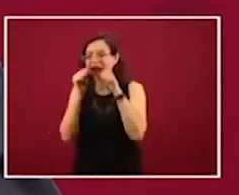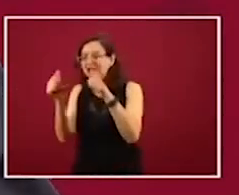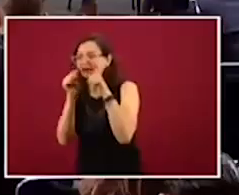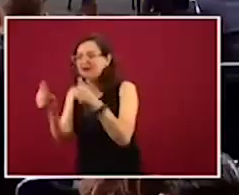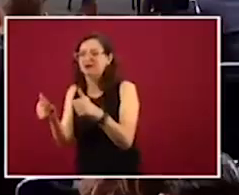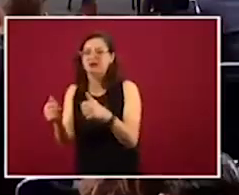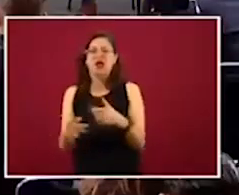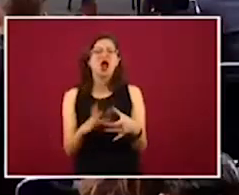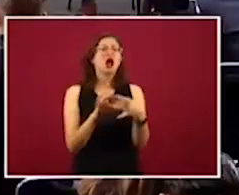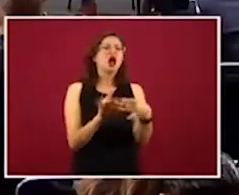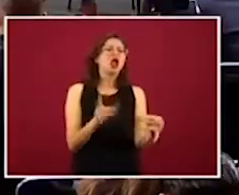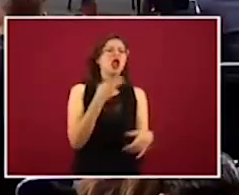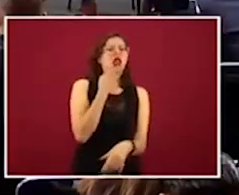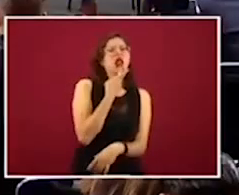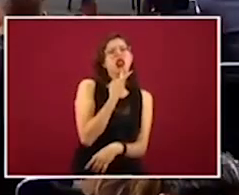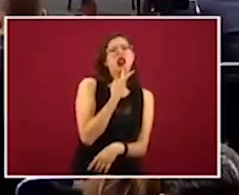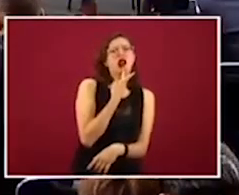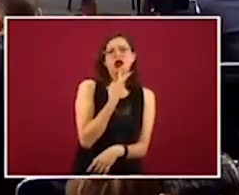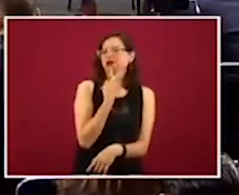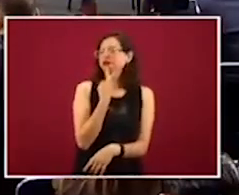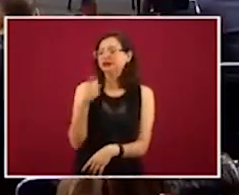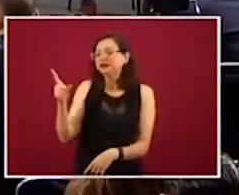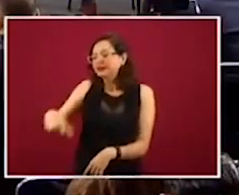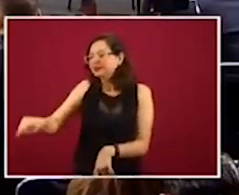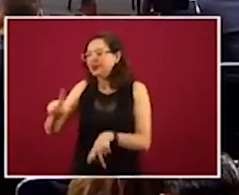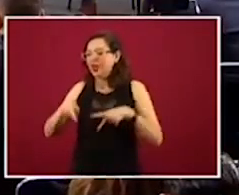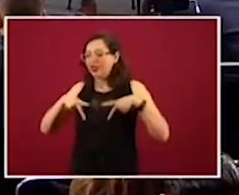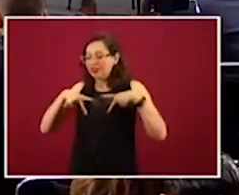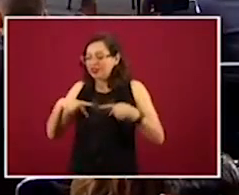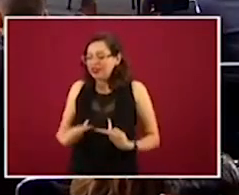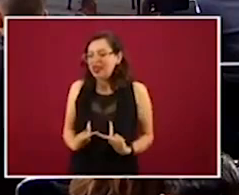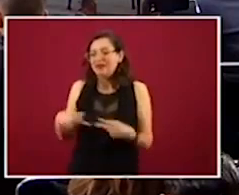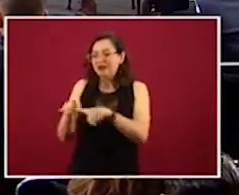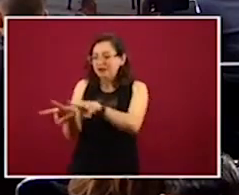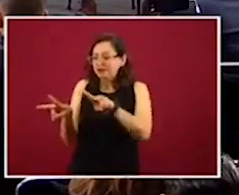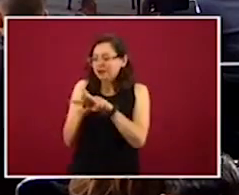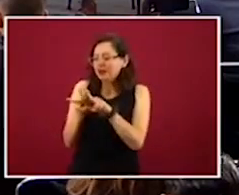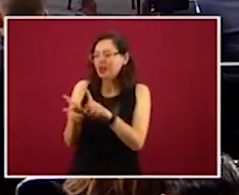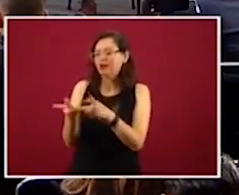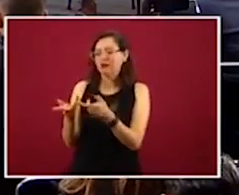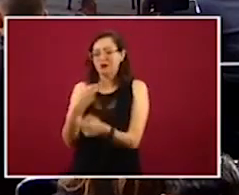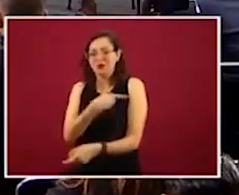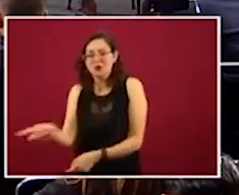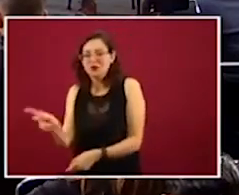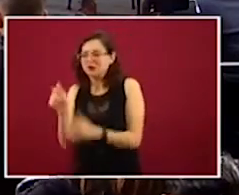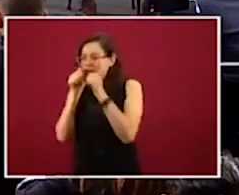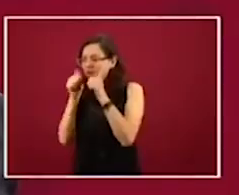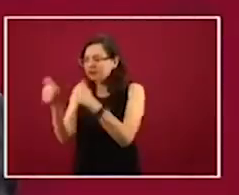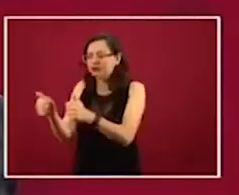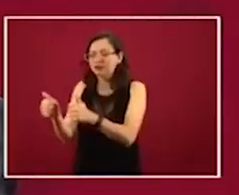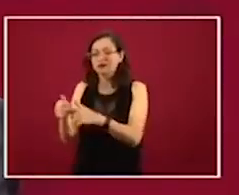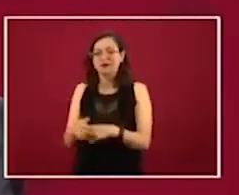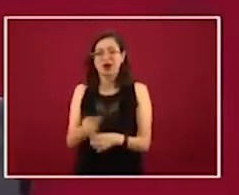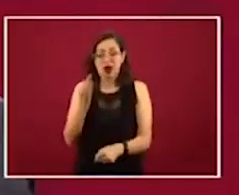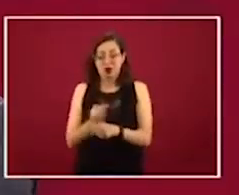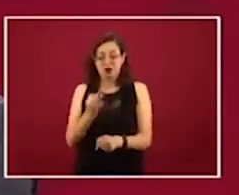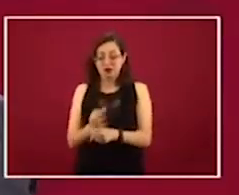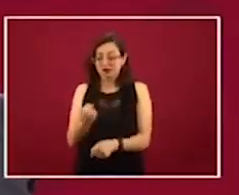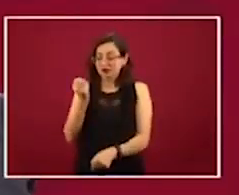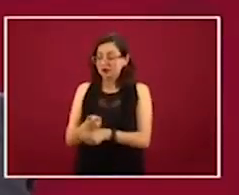los discursos, veamos por los frágiles, por los que están en vulnerabilidad, pero actuemos ahorita.